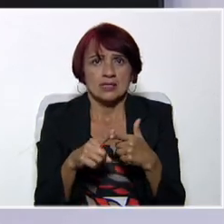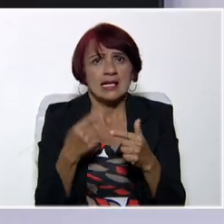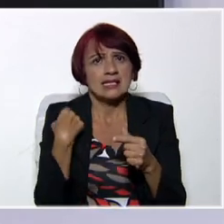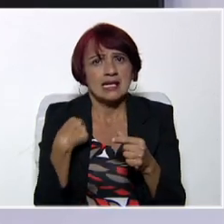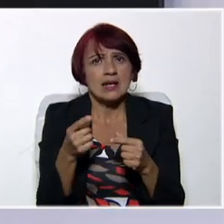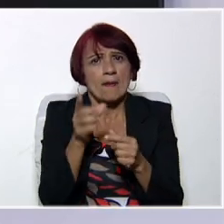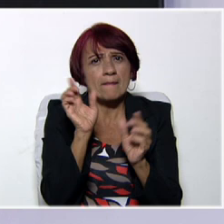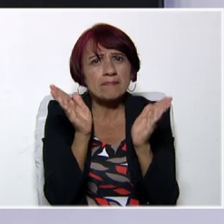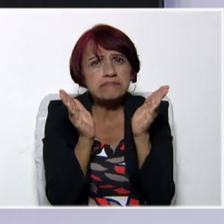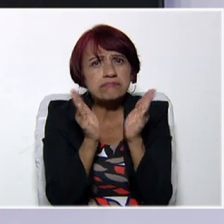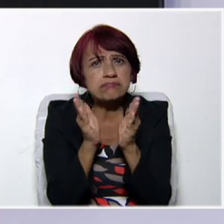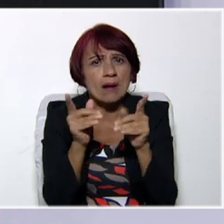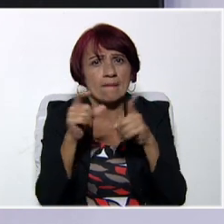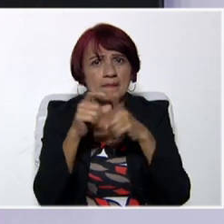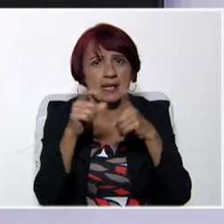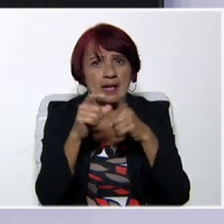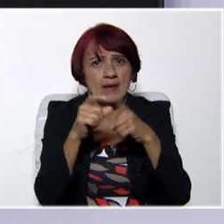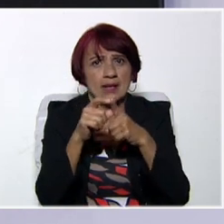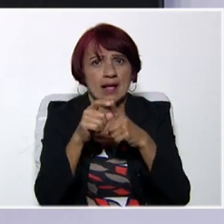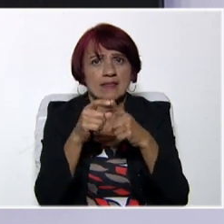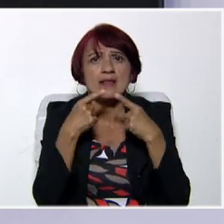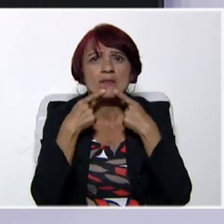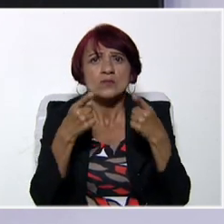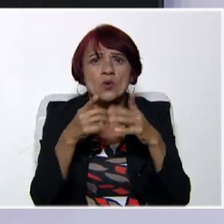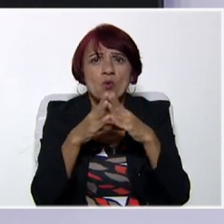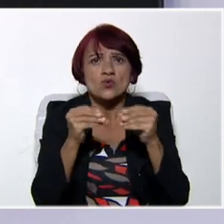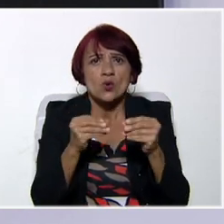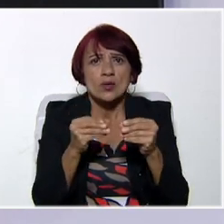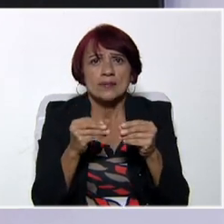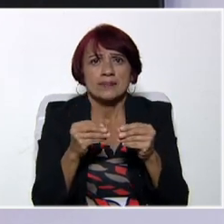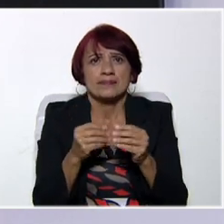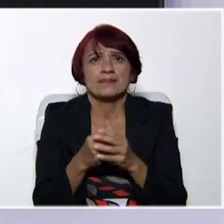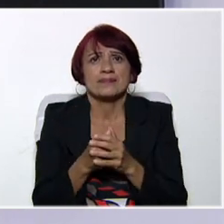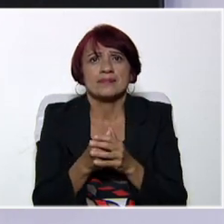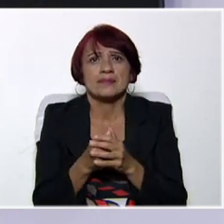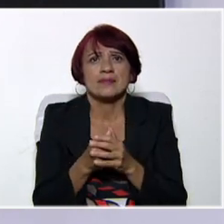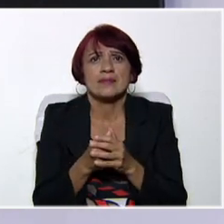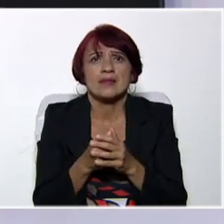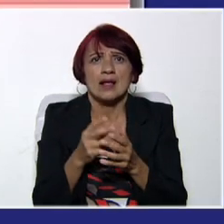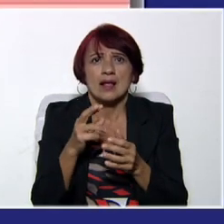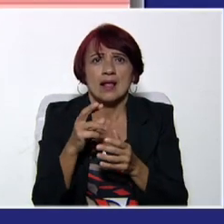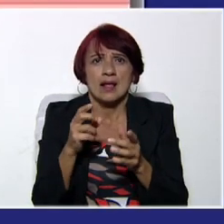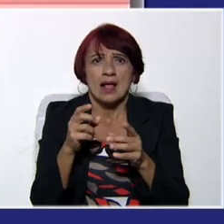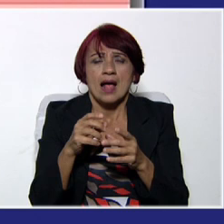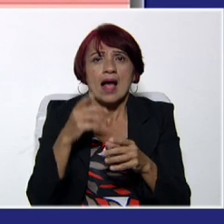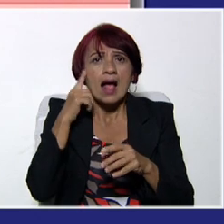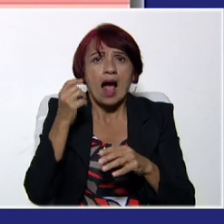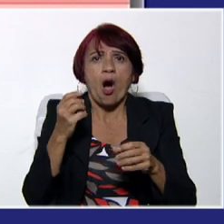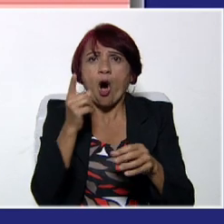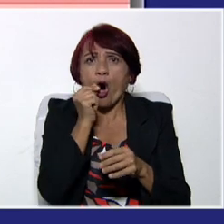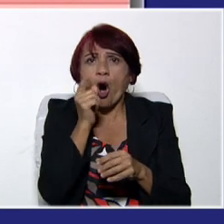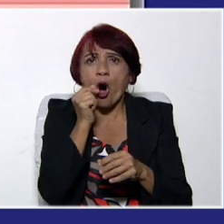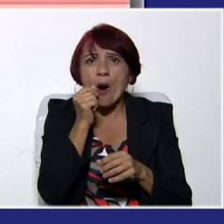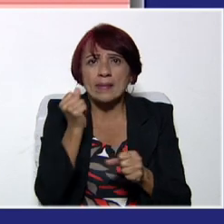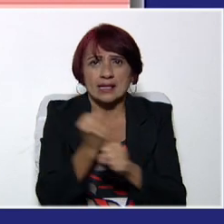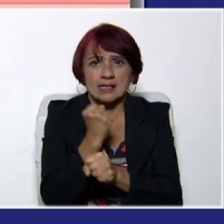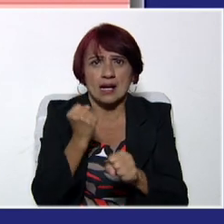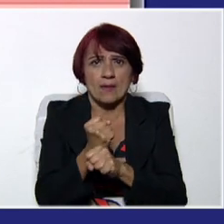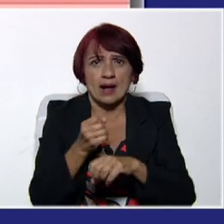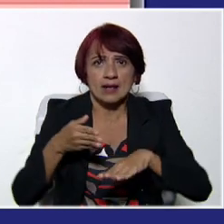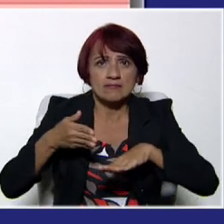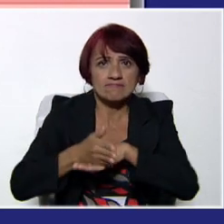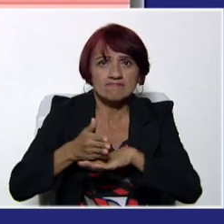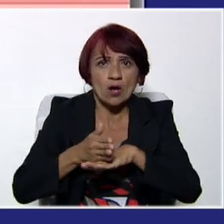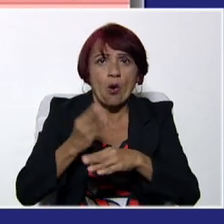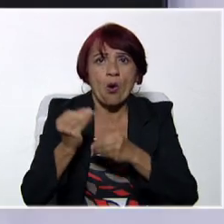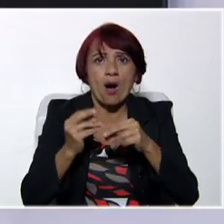pequeña aparición en la pronunciación. Tenemos el brick lawyer, brick lawyer, el albañil. No les he pasado por la cabeza que tal